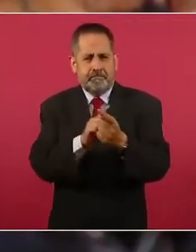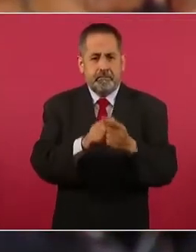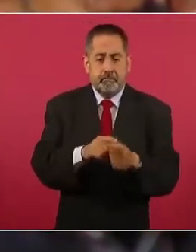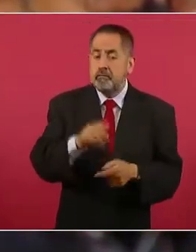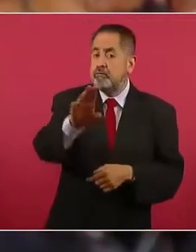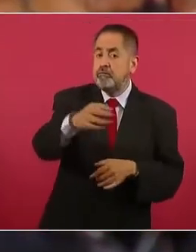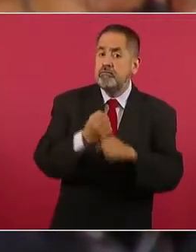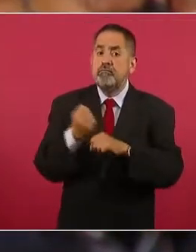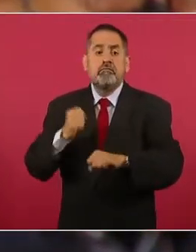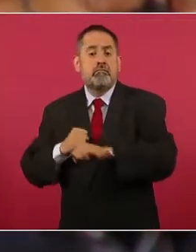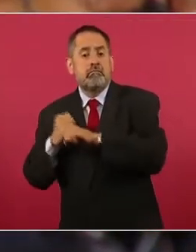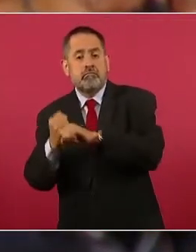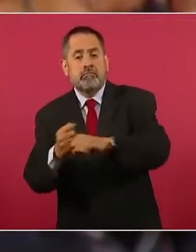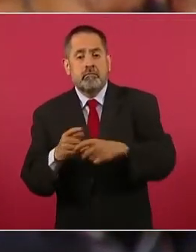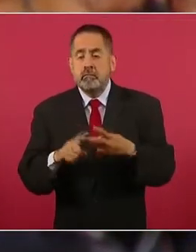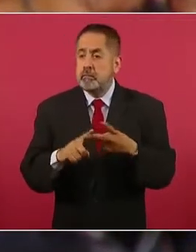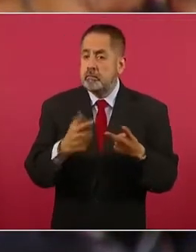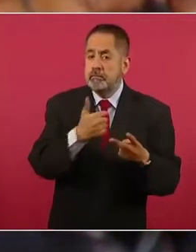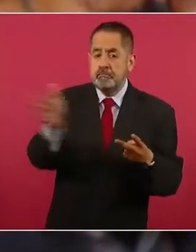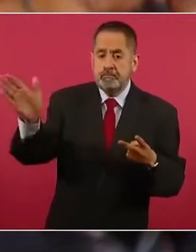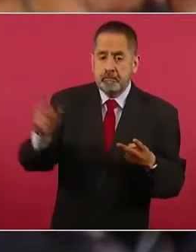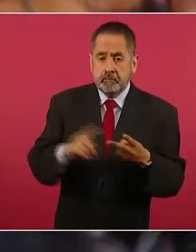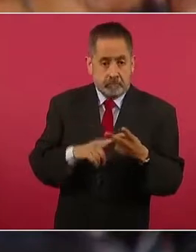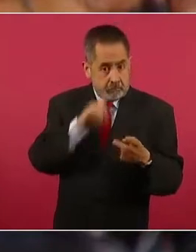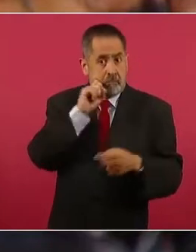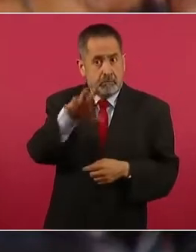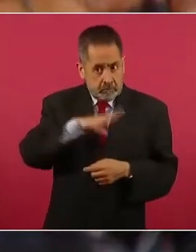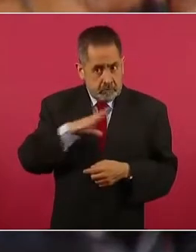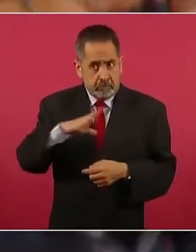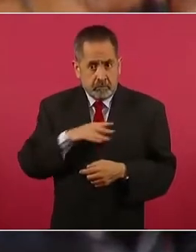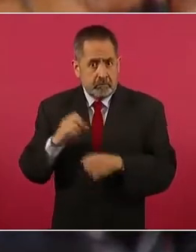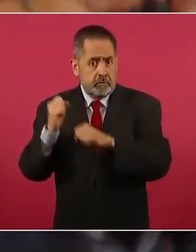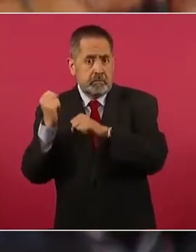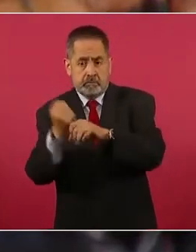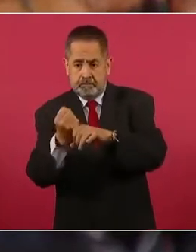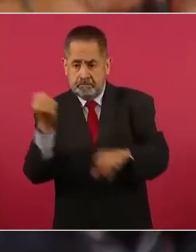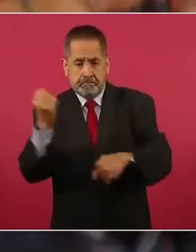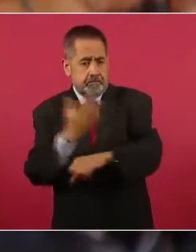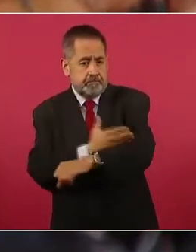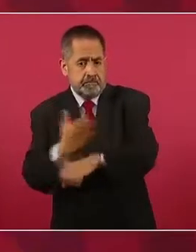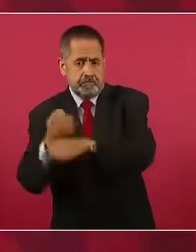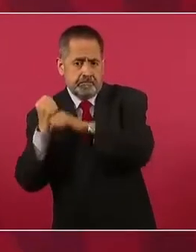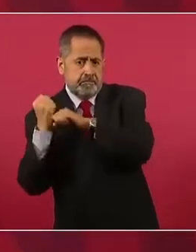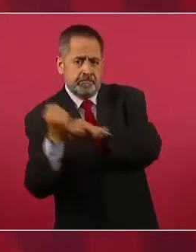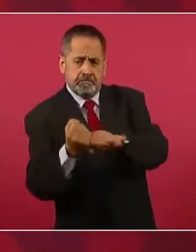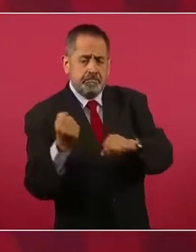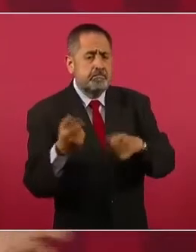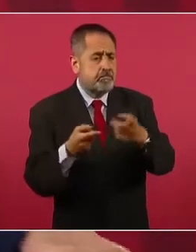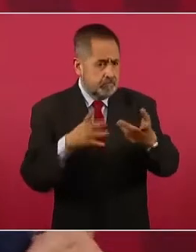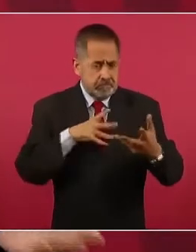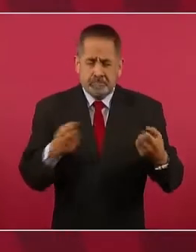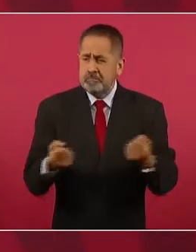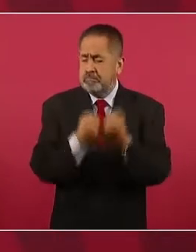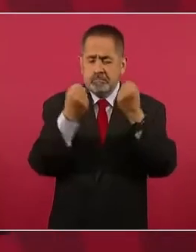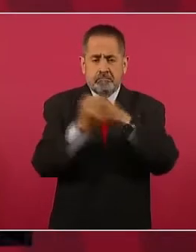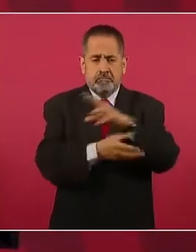batazos hubo. O cachetadas. Hasta batazos hubo, se golpearon con bar. Sí, sí, sí, sí. Pero